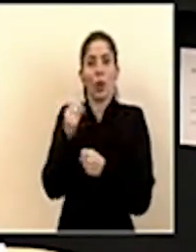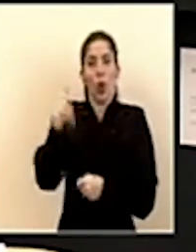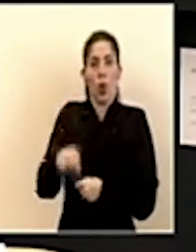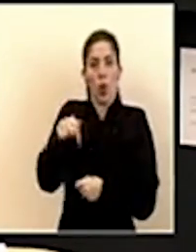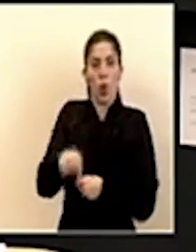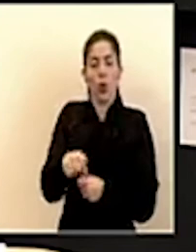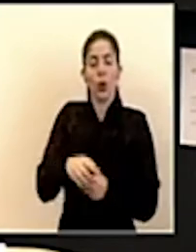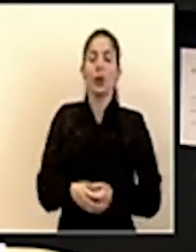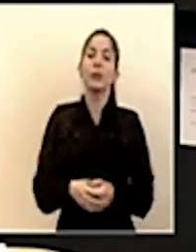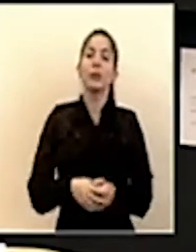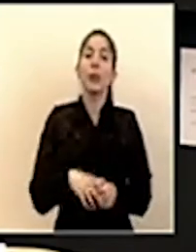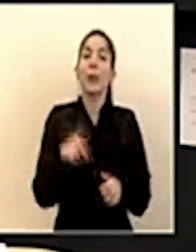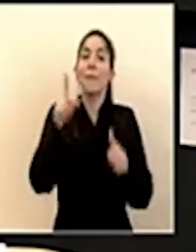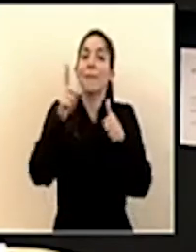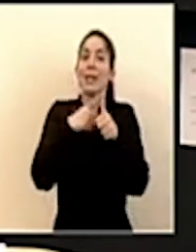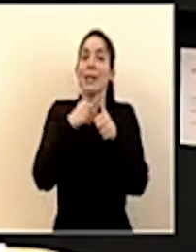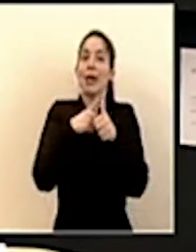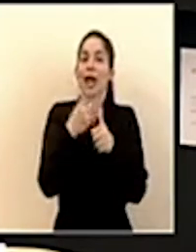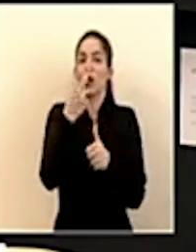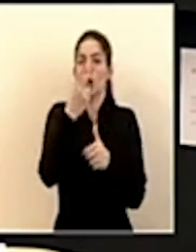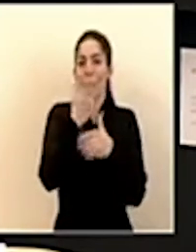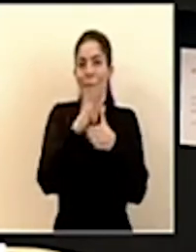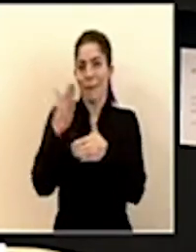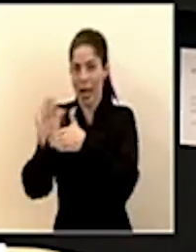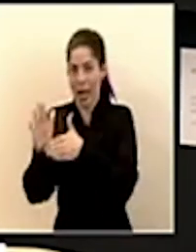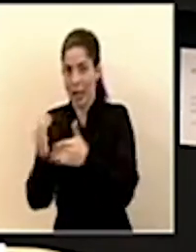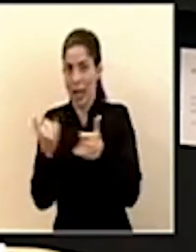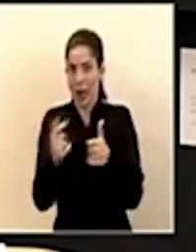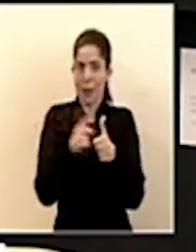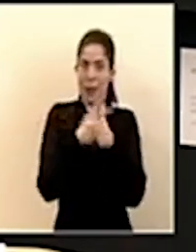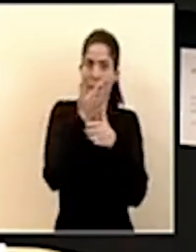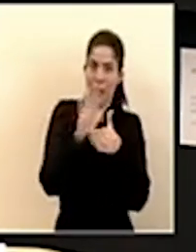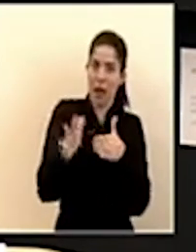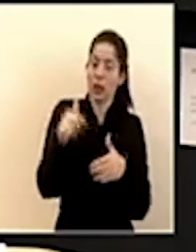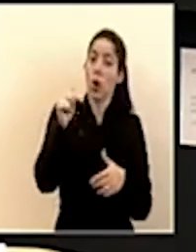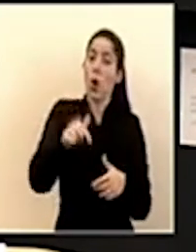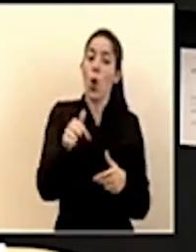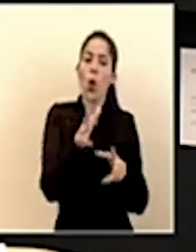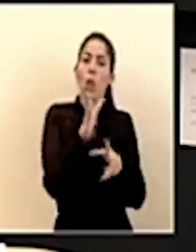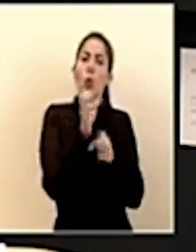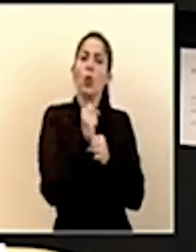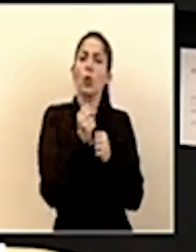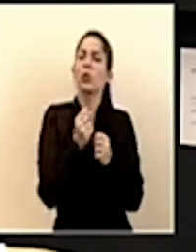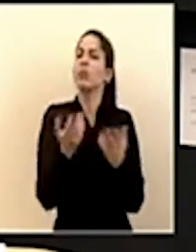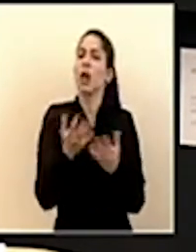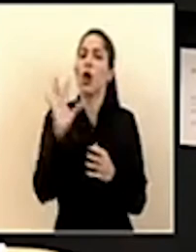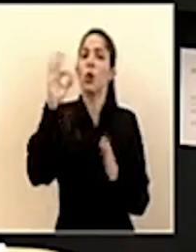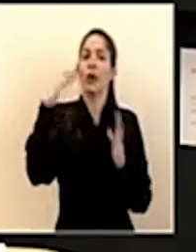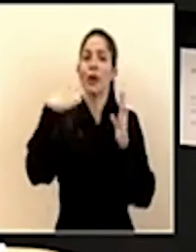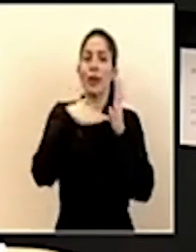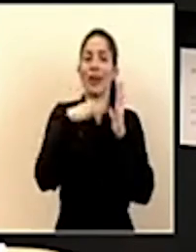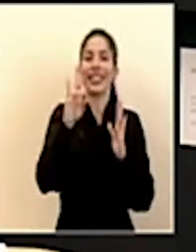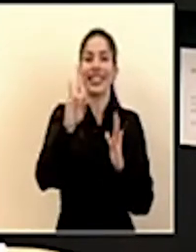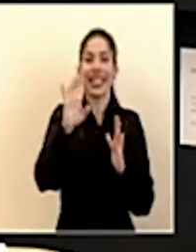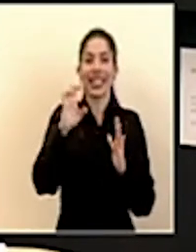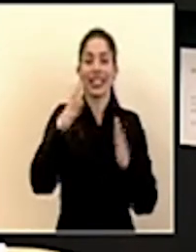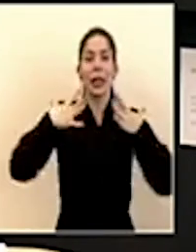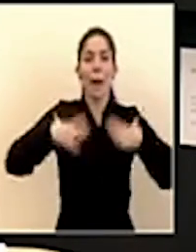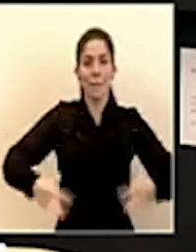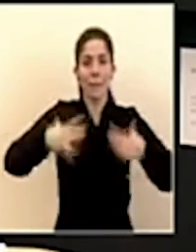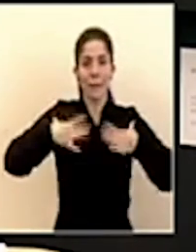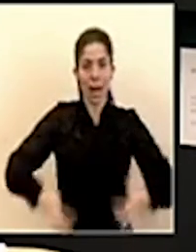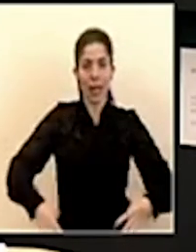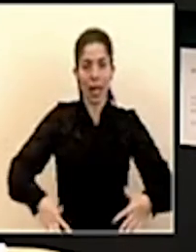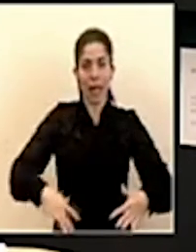hoy es la primera de dos partes de entregas hoy estamos recibiendo nueve mil setecientas batas de